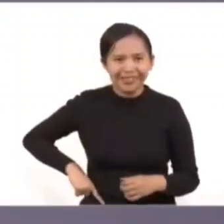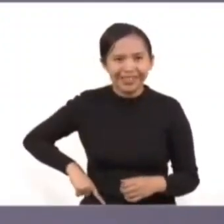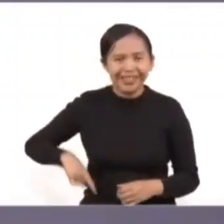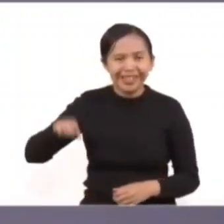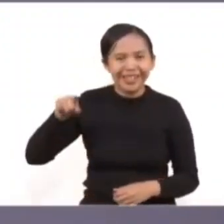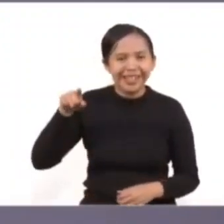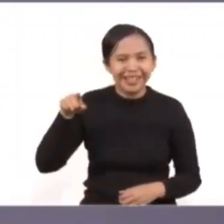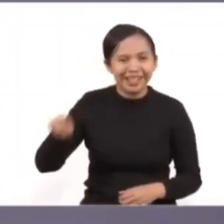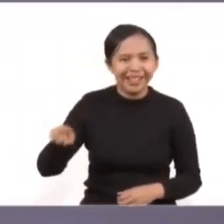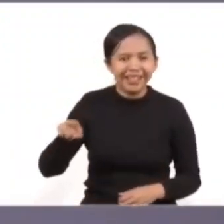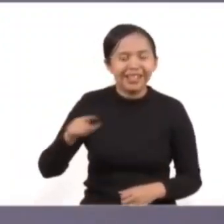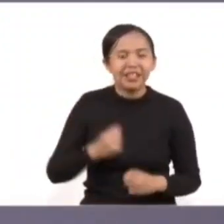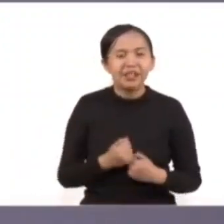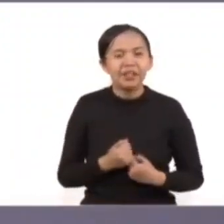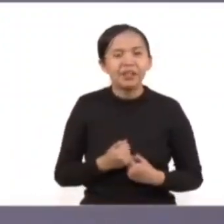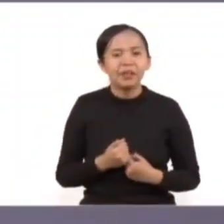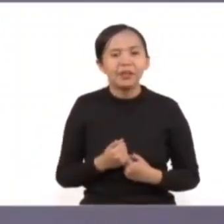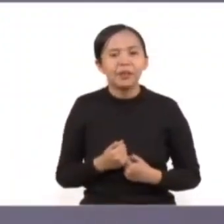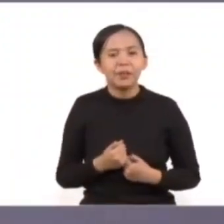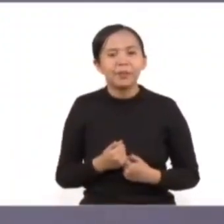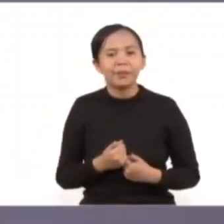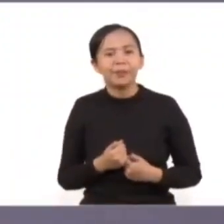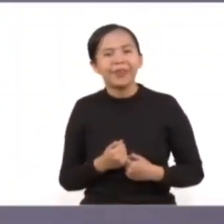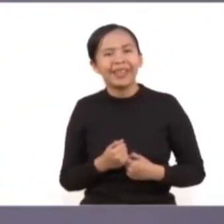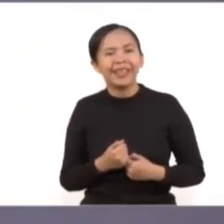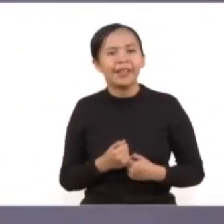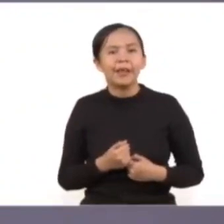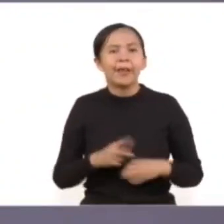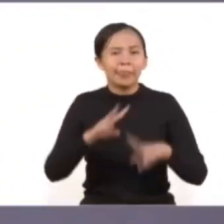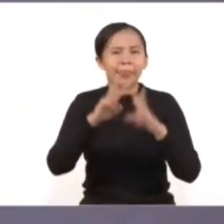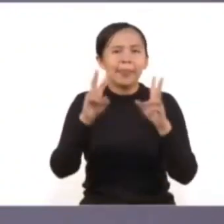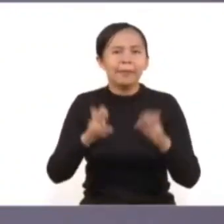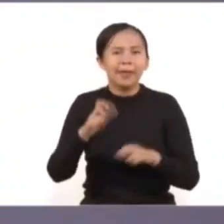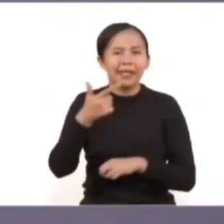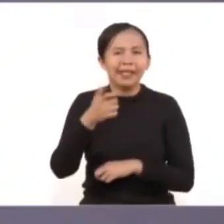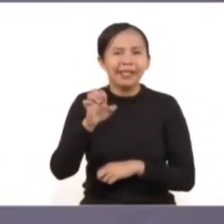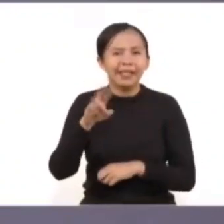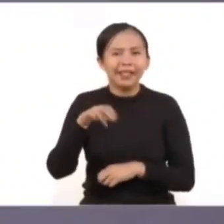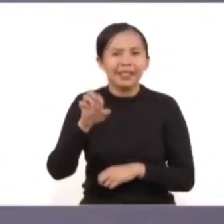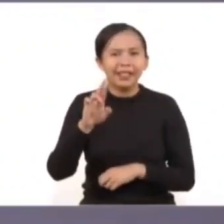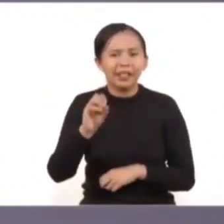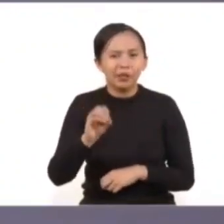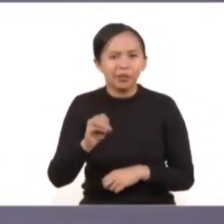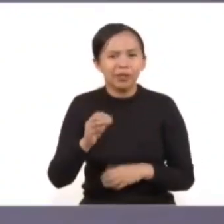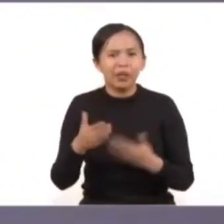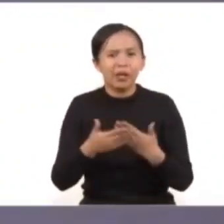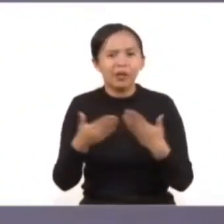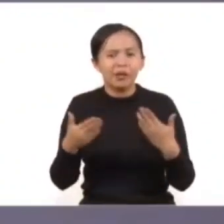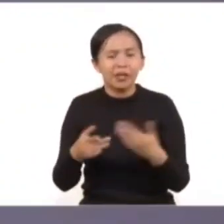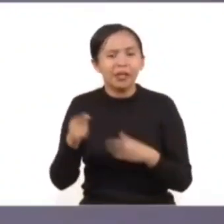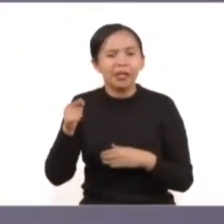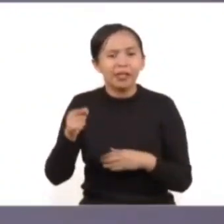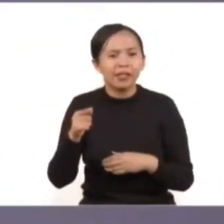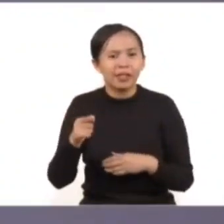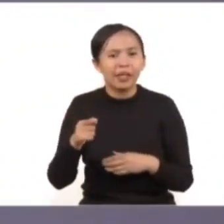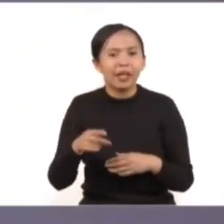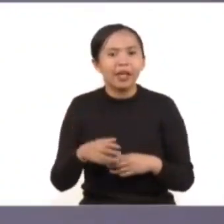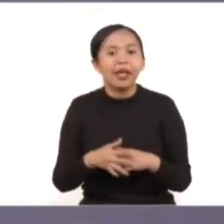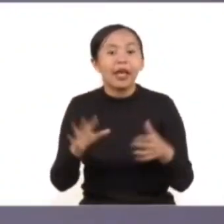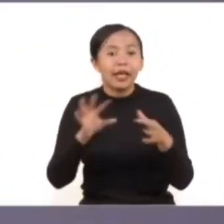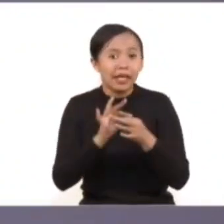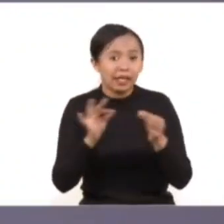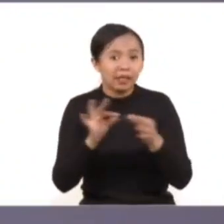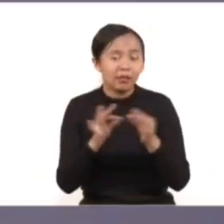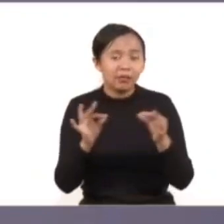quien a su sensibilidad social y respecto de los temas de género añade una firmeza y una determinación política que